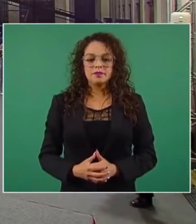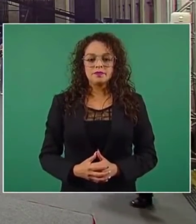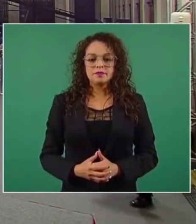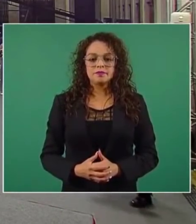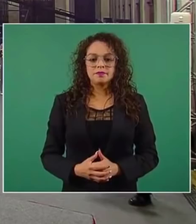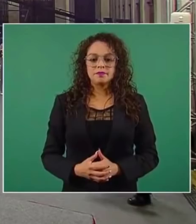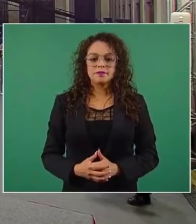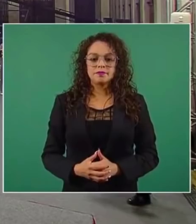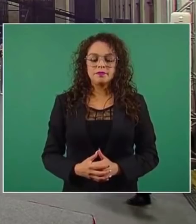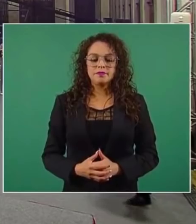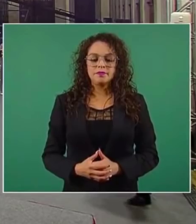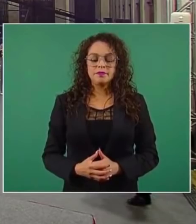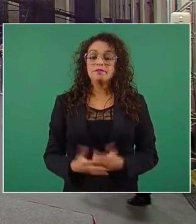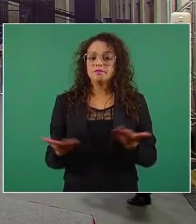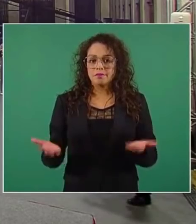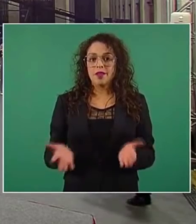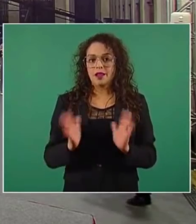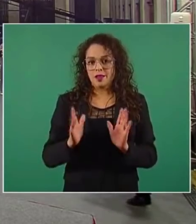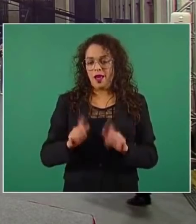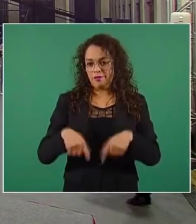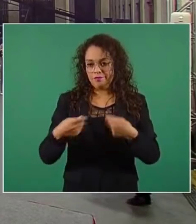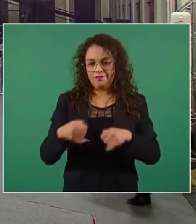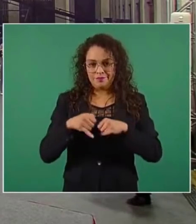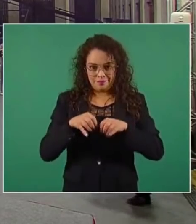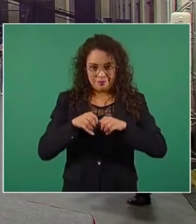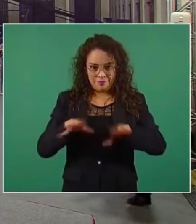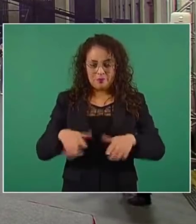informamos, vamos a preguntas.